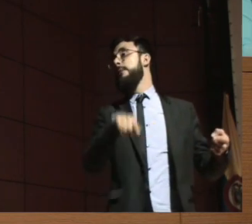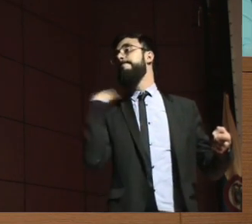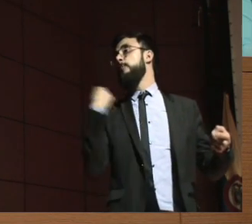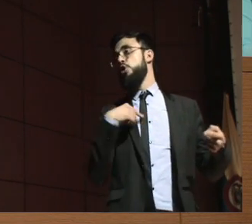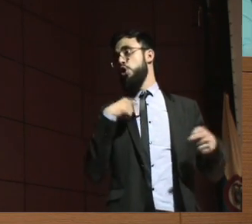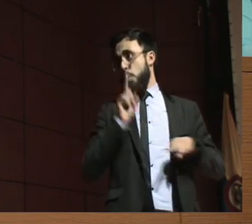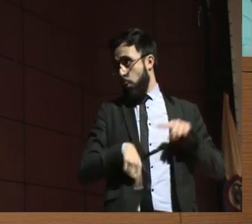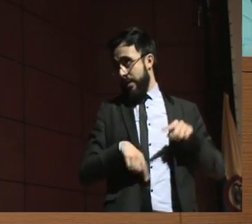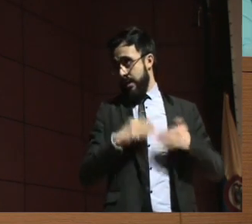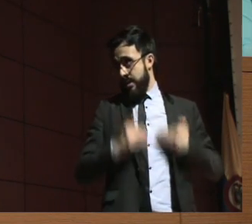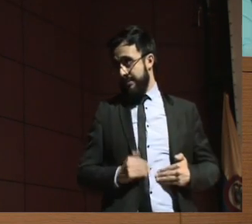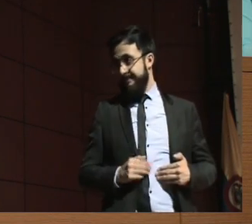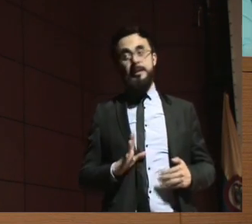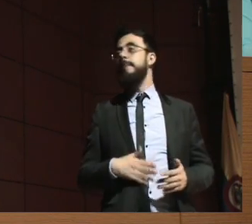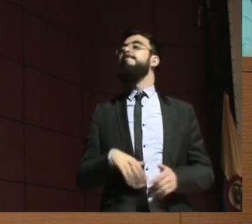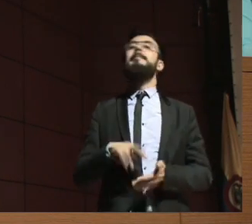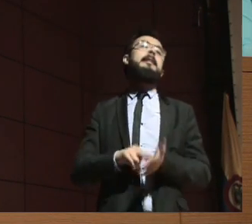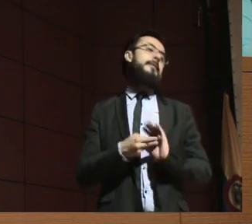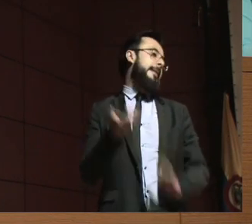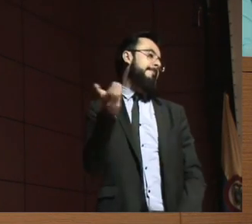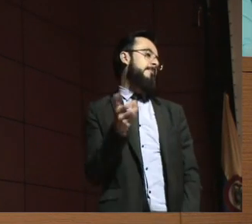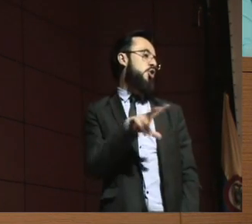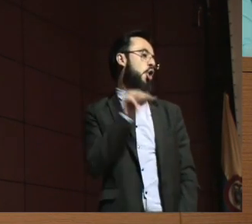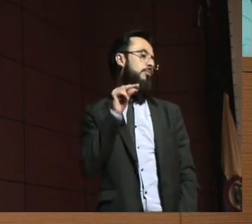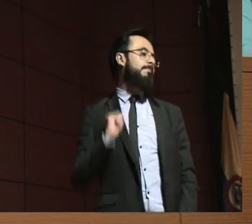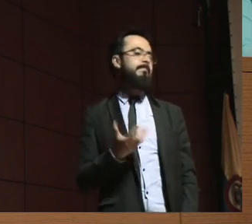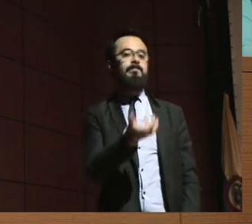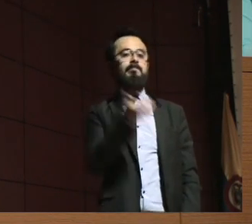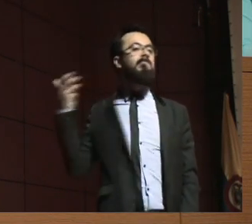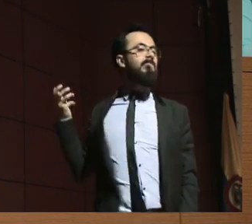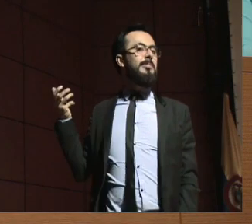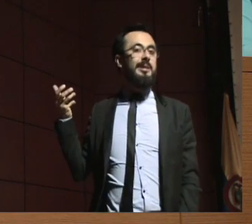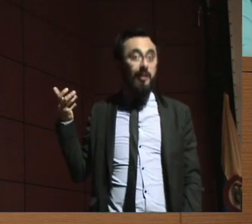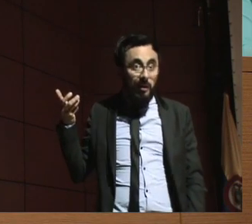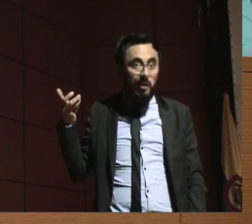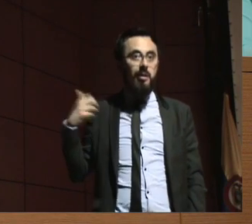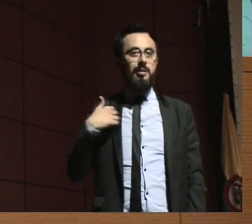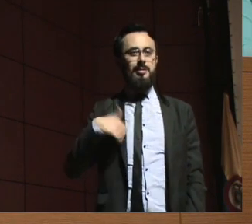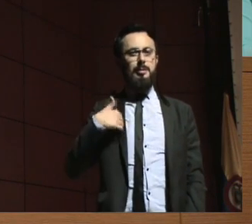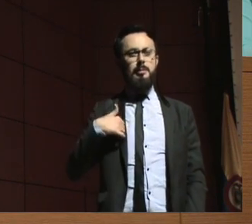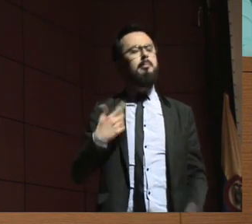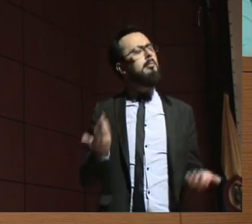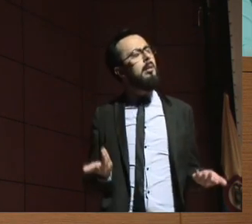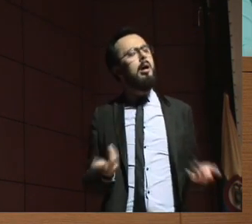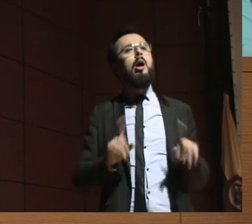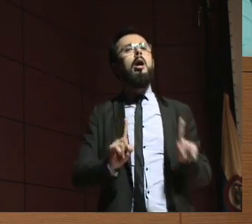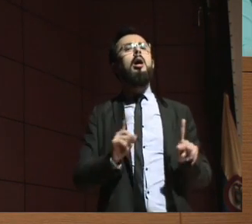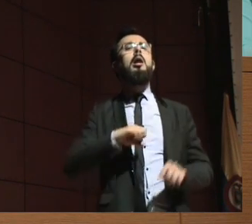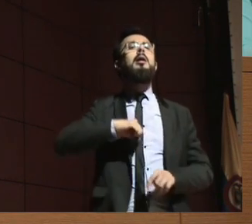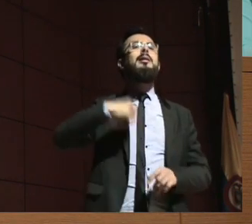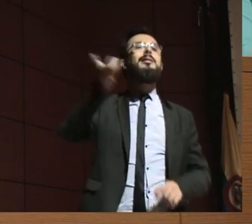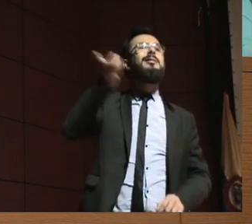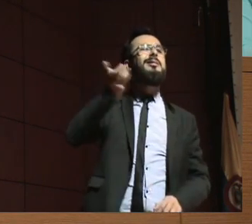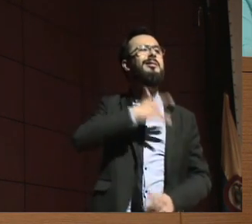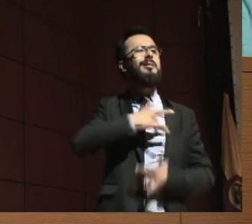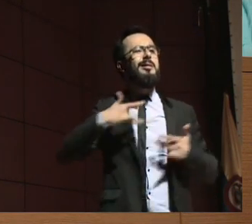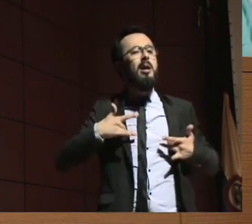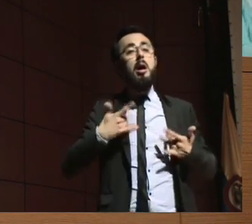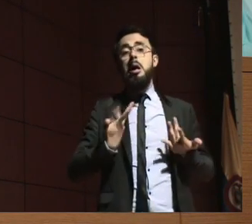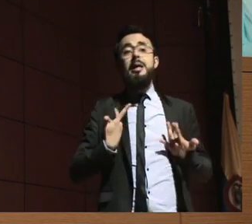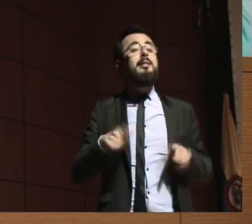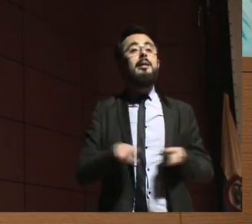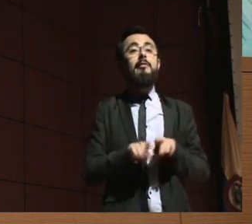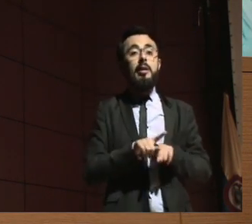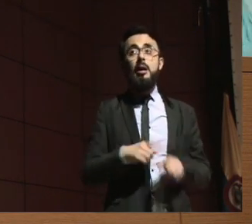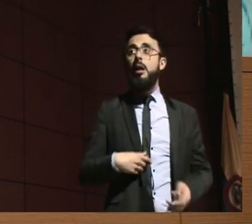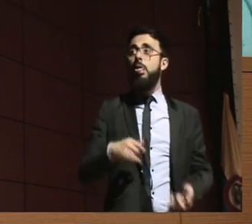Entonces, si esta reforma que se va a hacer involucra a que las personas tienen derecho a la seguridad social a título propio, o